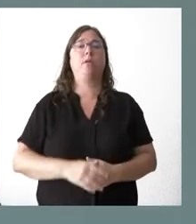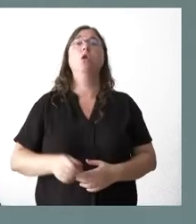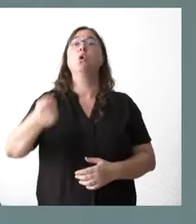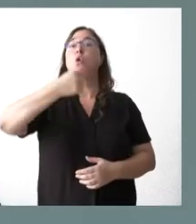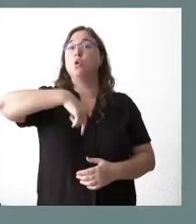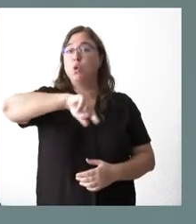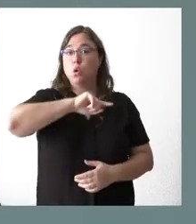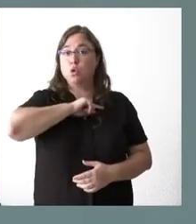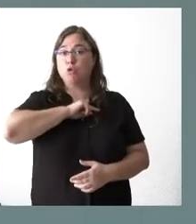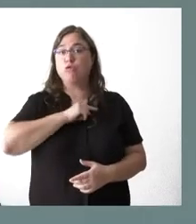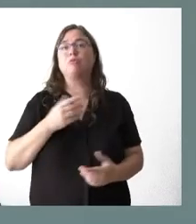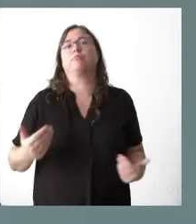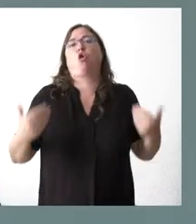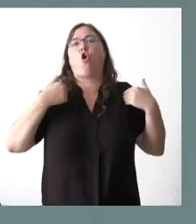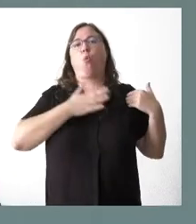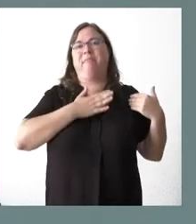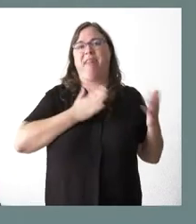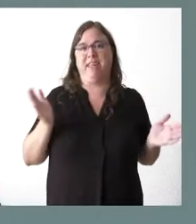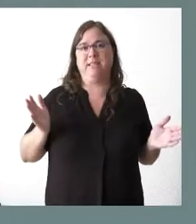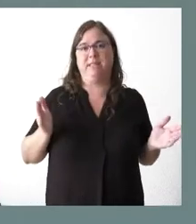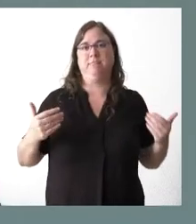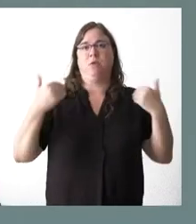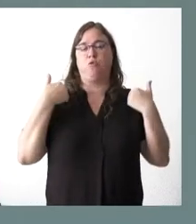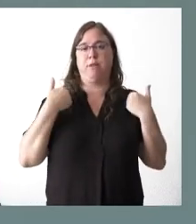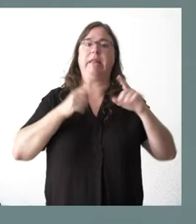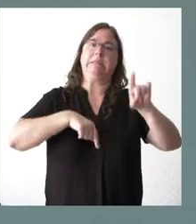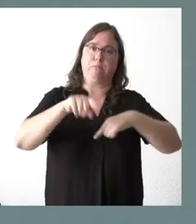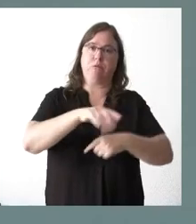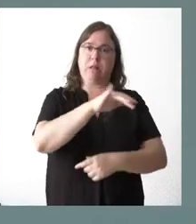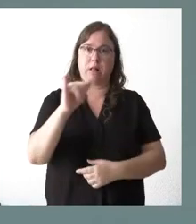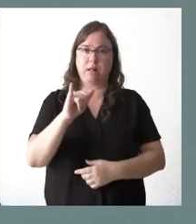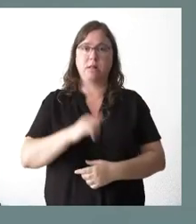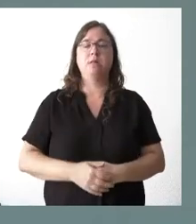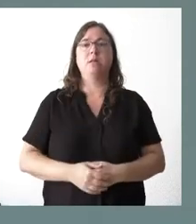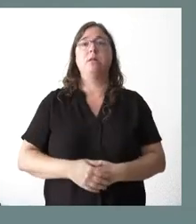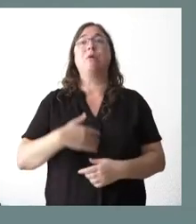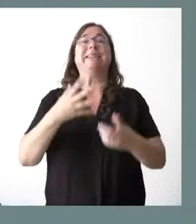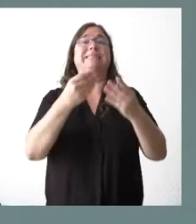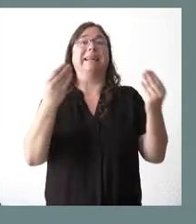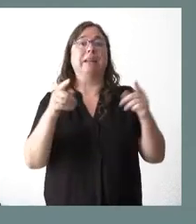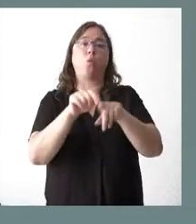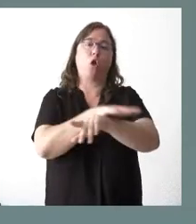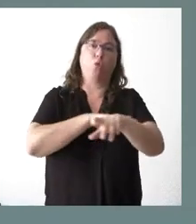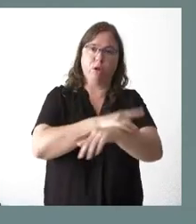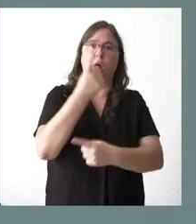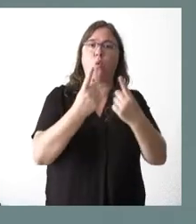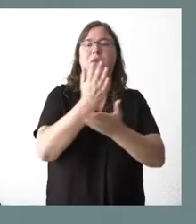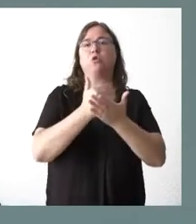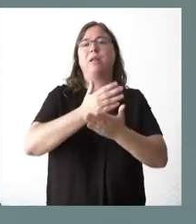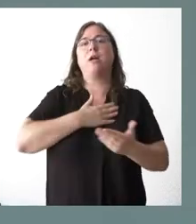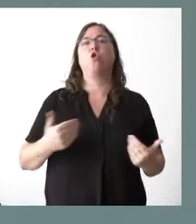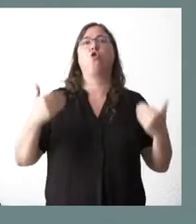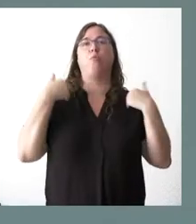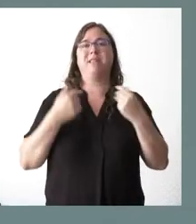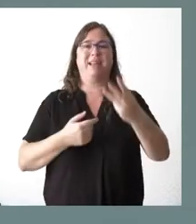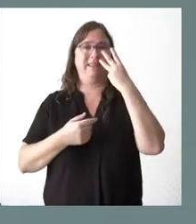aquello para lo que tenemos competencias, que son muchas en el ámbito del transporte, quizá no tantas a lo mejor como las que tiene el Gobierno, pero son algunas, que son básicamente tres